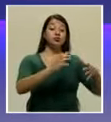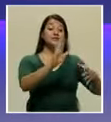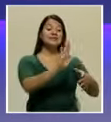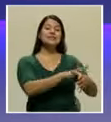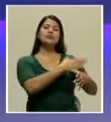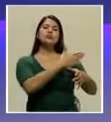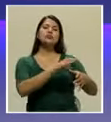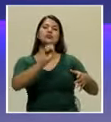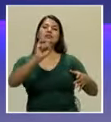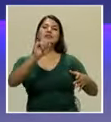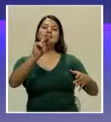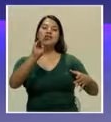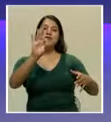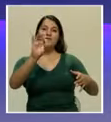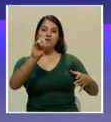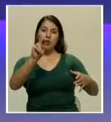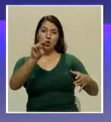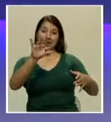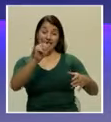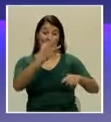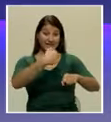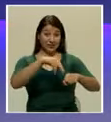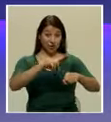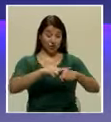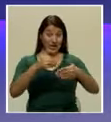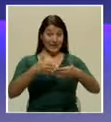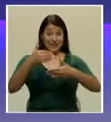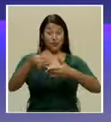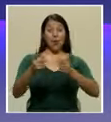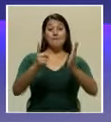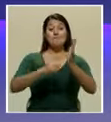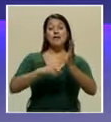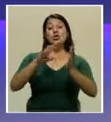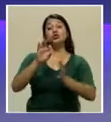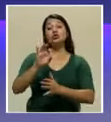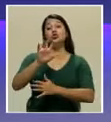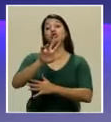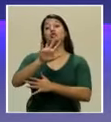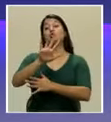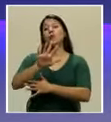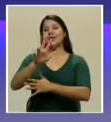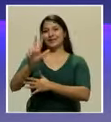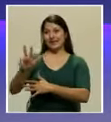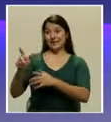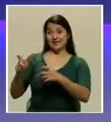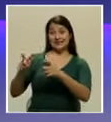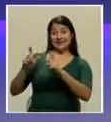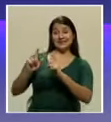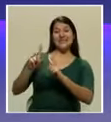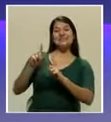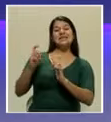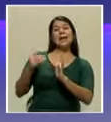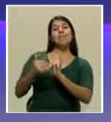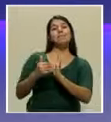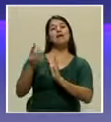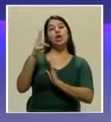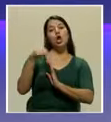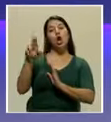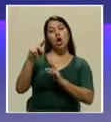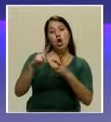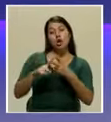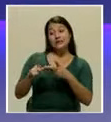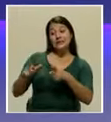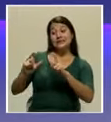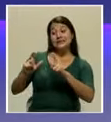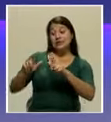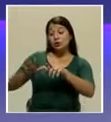Luego, en 1953, con una donación de 100.000 colones y un terreno, en la